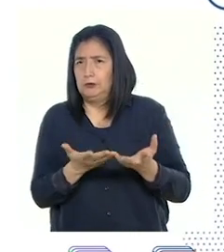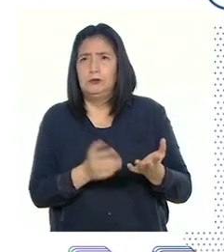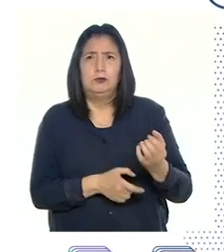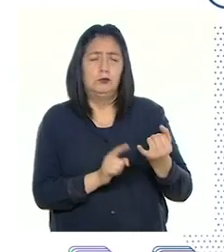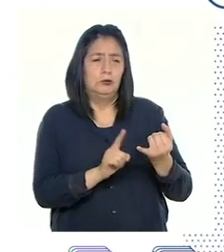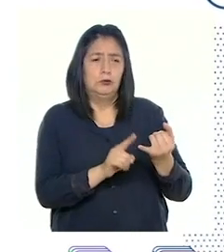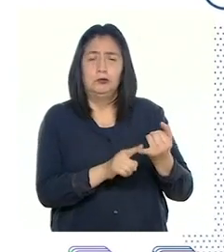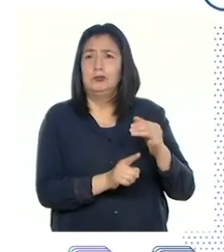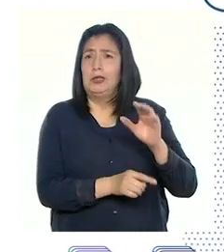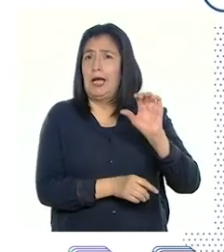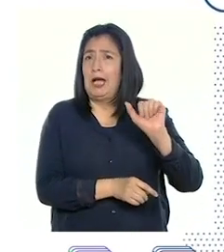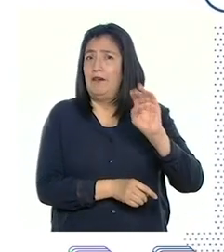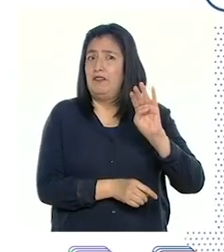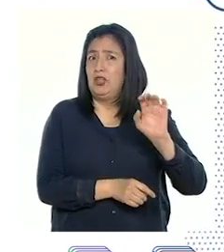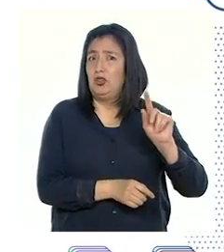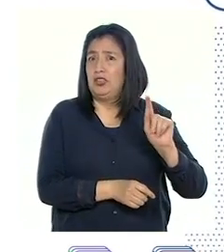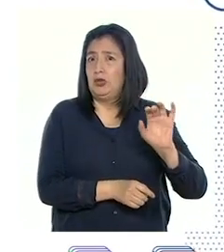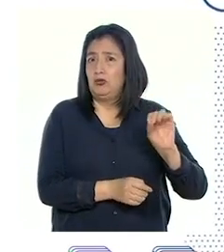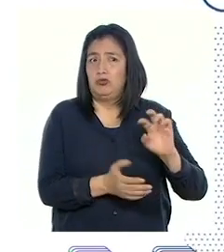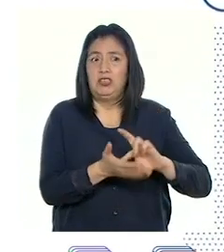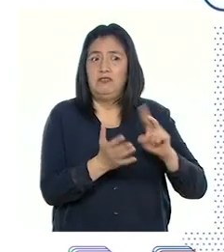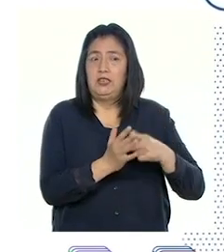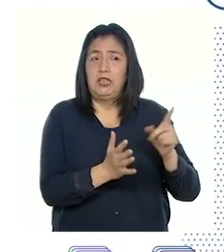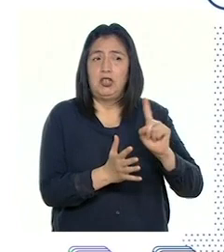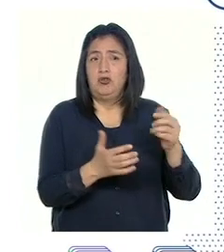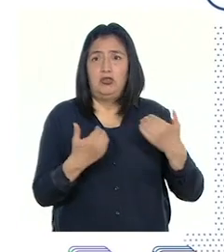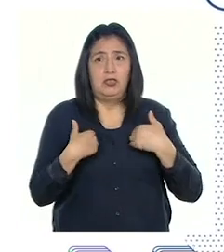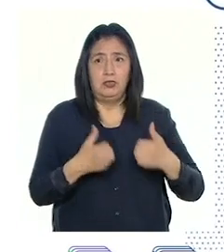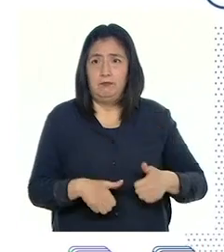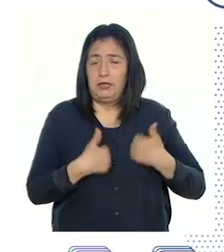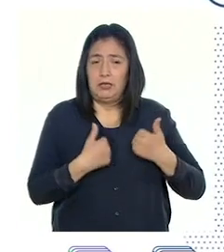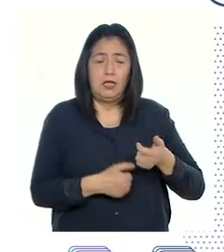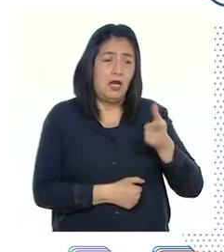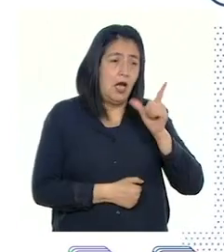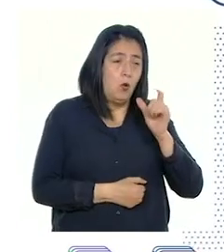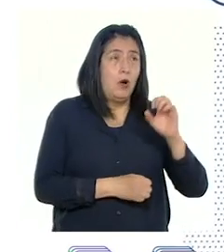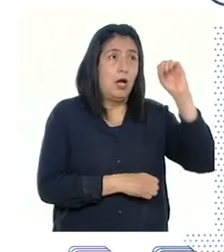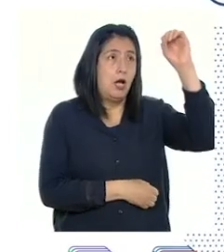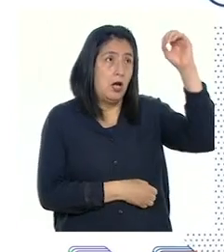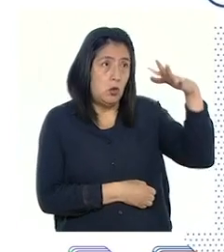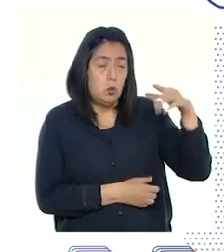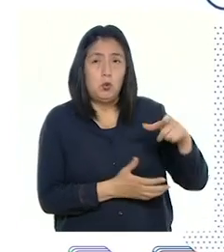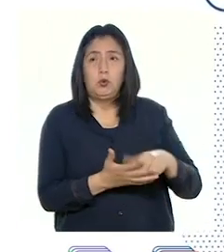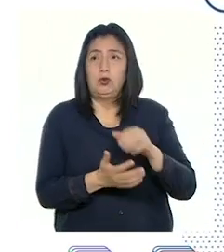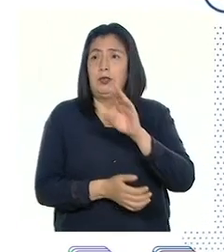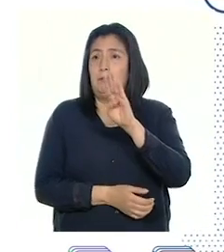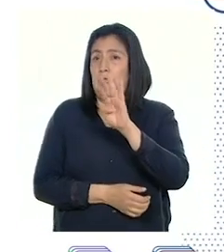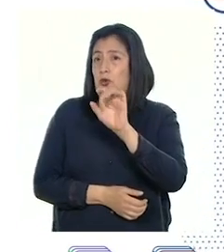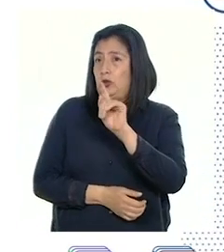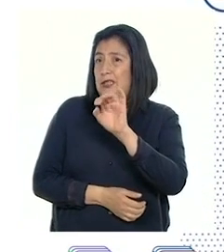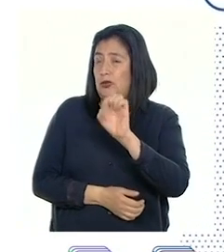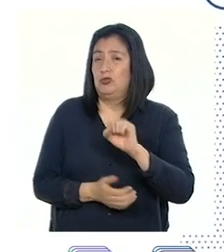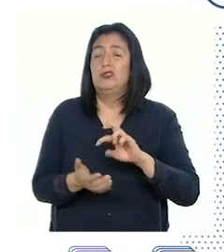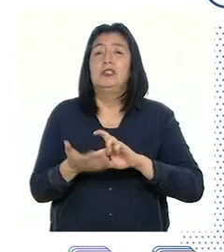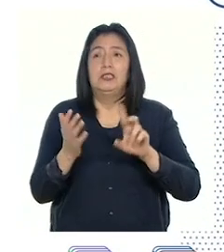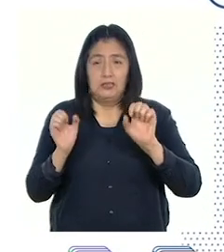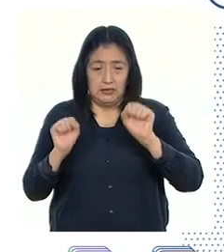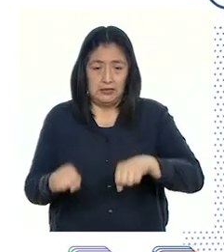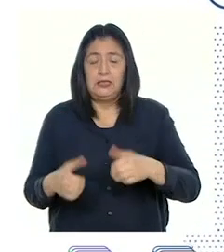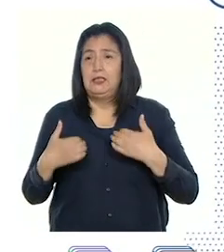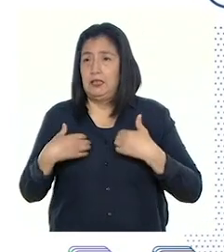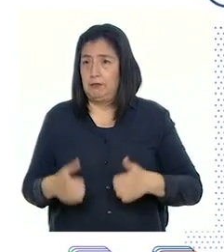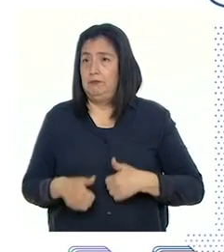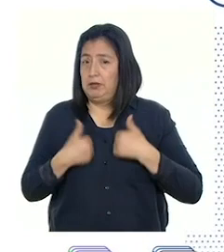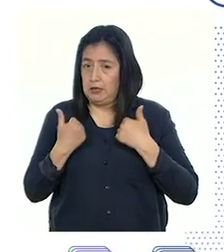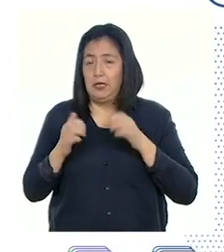los abióticos, que son los que no tienen vida, por ejemplo, el agua y la luz, y los bióticos, que son todos los que